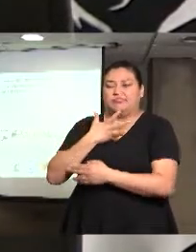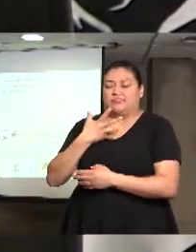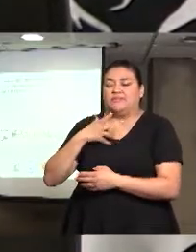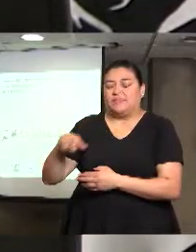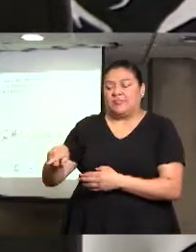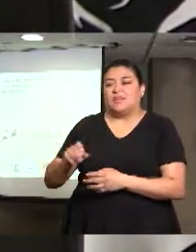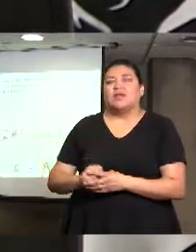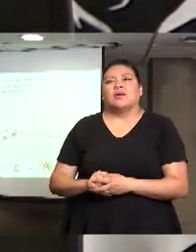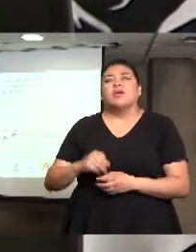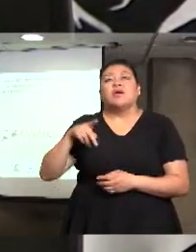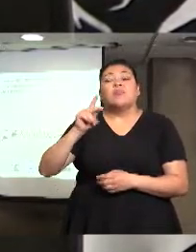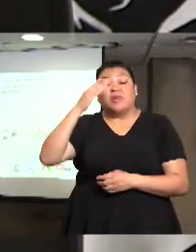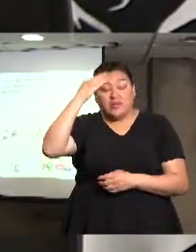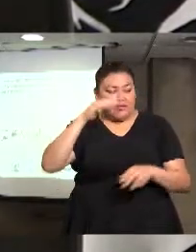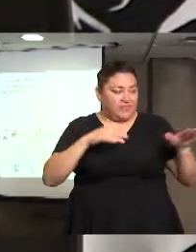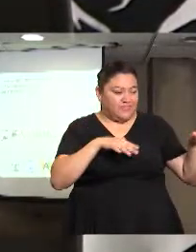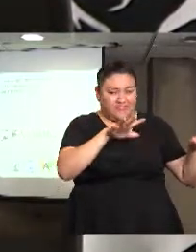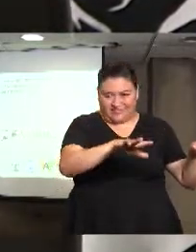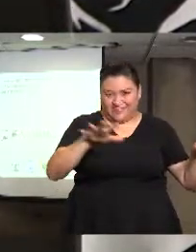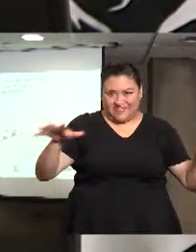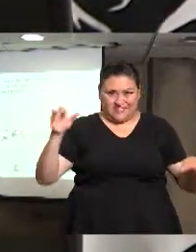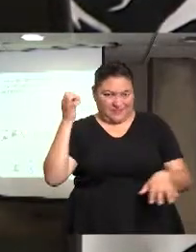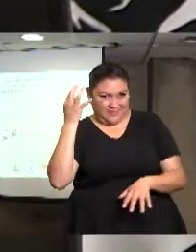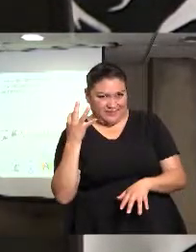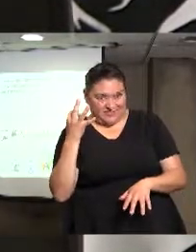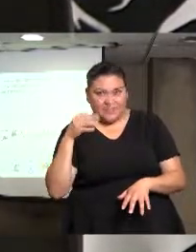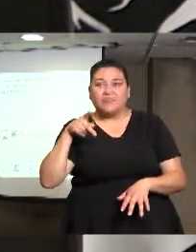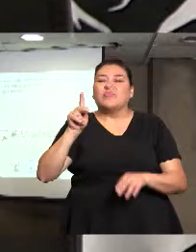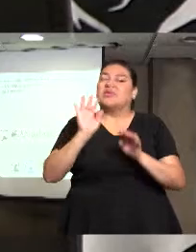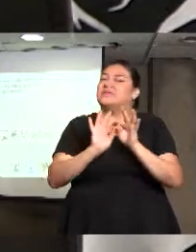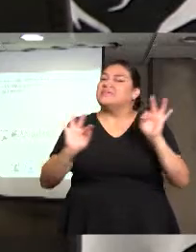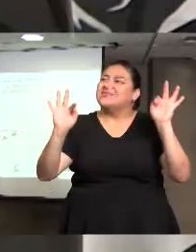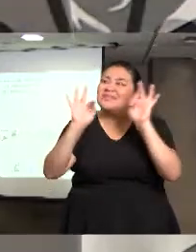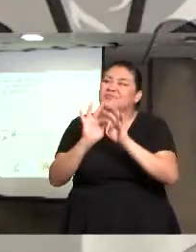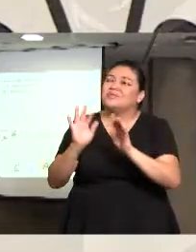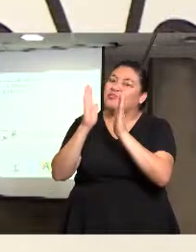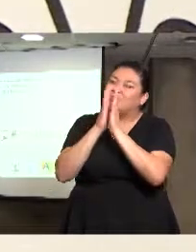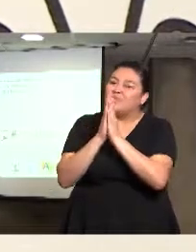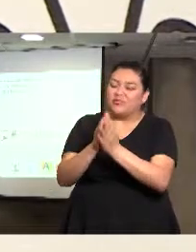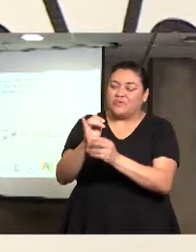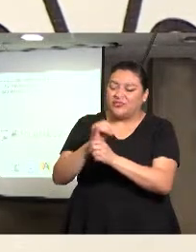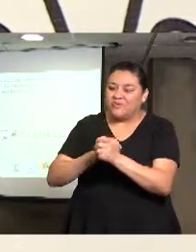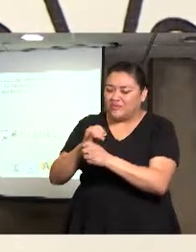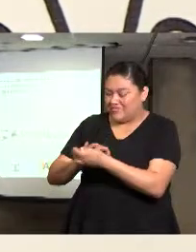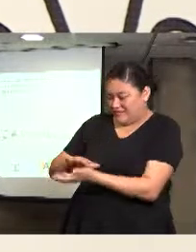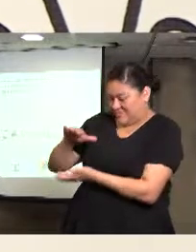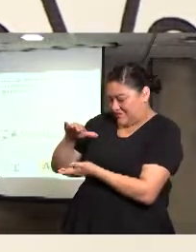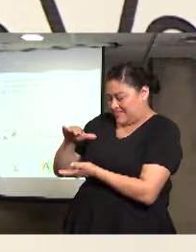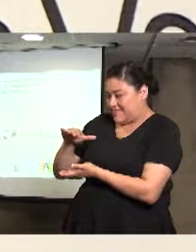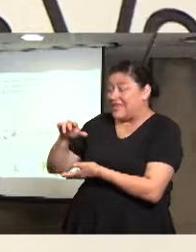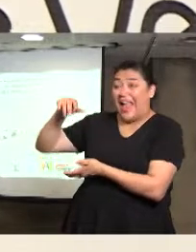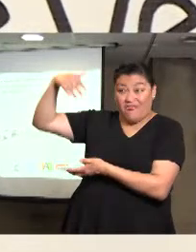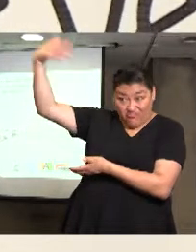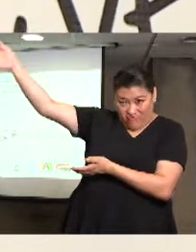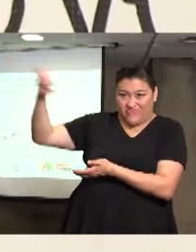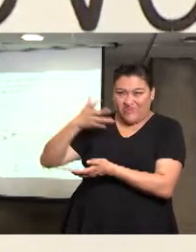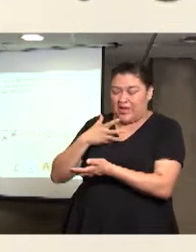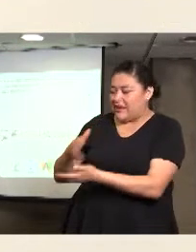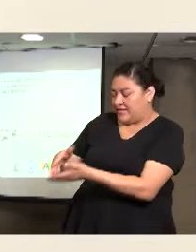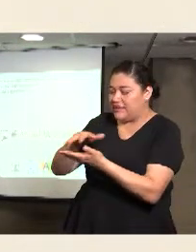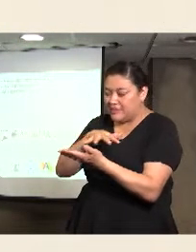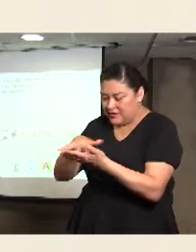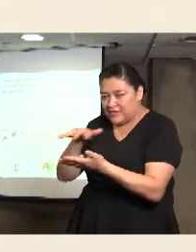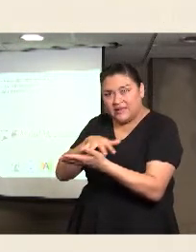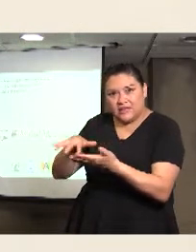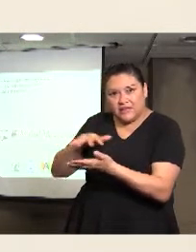Lo interesante es ver en todo eso, por eso les invito a que lean el diagnóstico, es interesante porque la mayoría de estas pertenecen a dos,